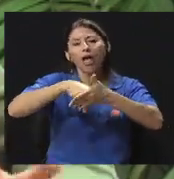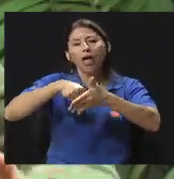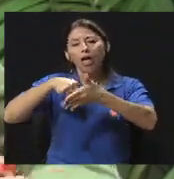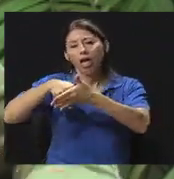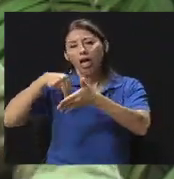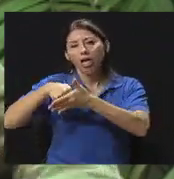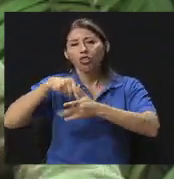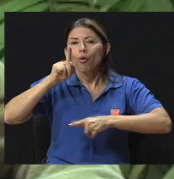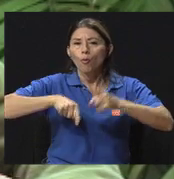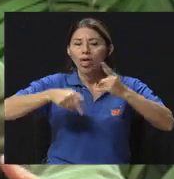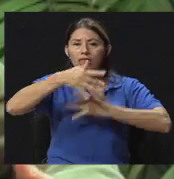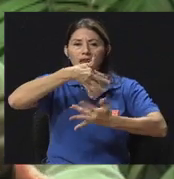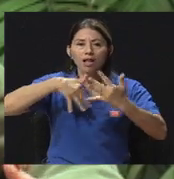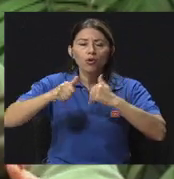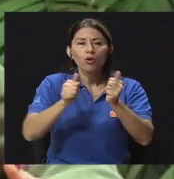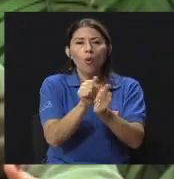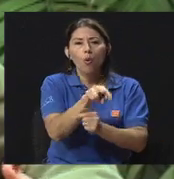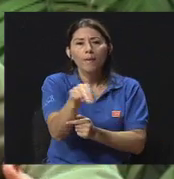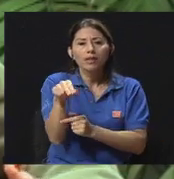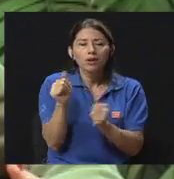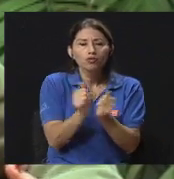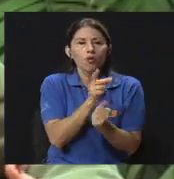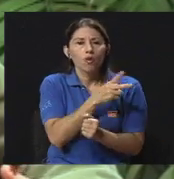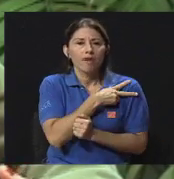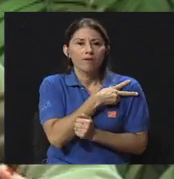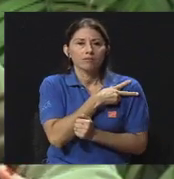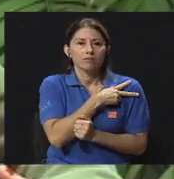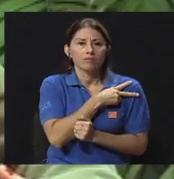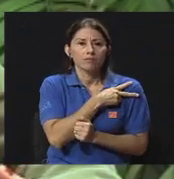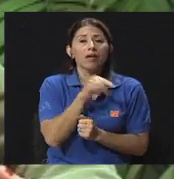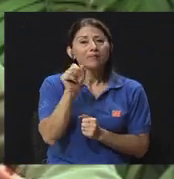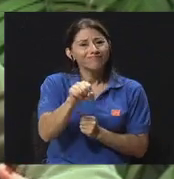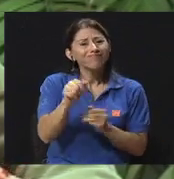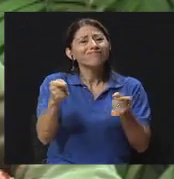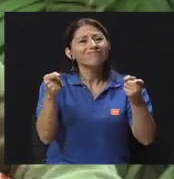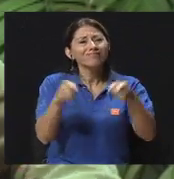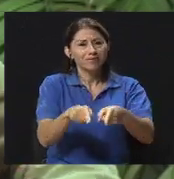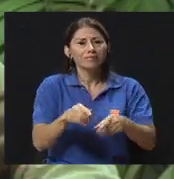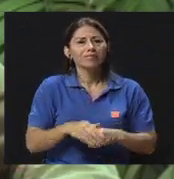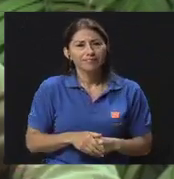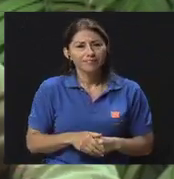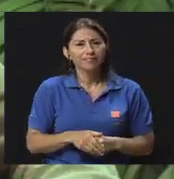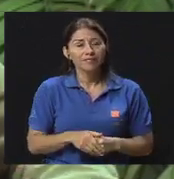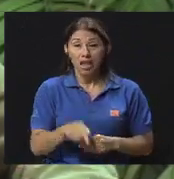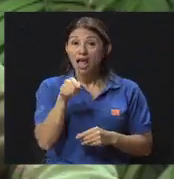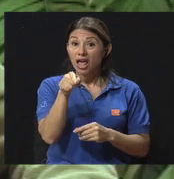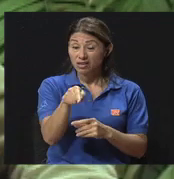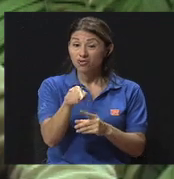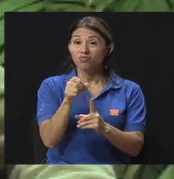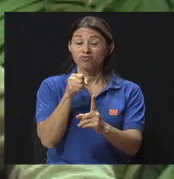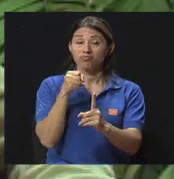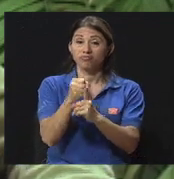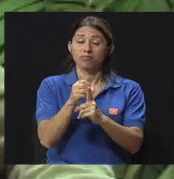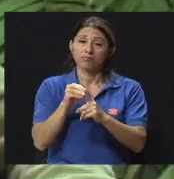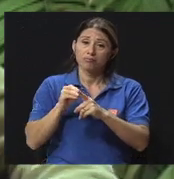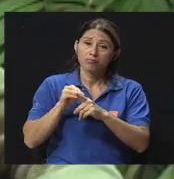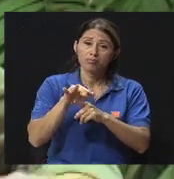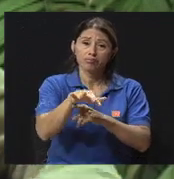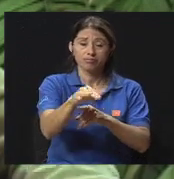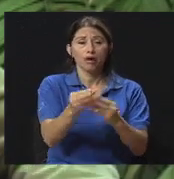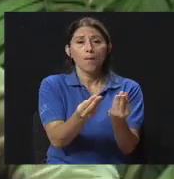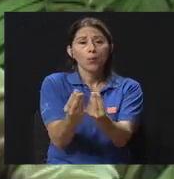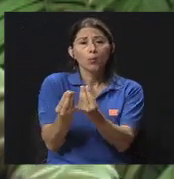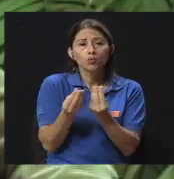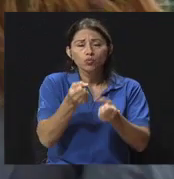ejemplo. Vos pones un elemento fundamental. Claro que se da. Y claro que eso tiene un impacto en la dinámica laboral y en la